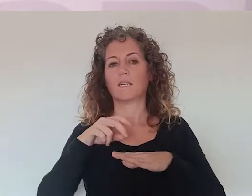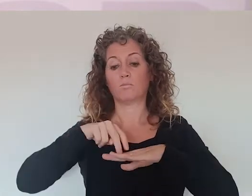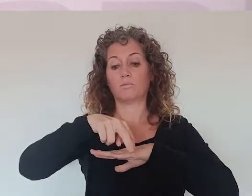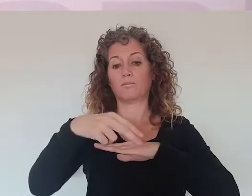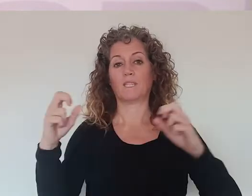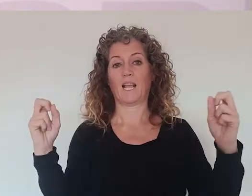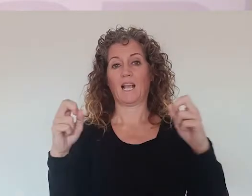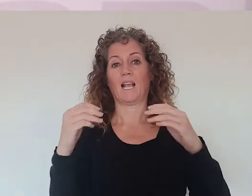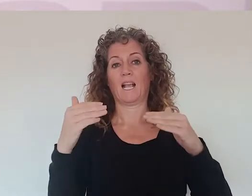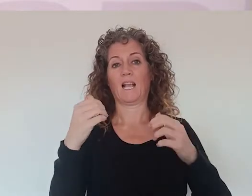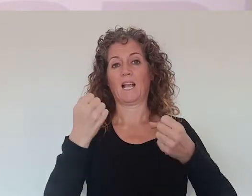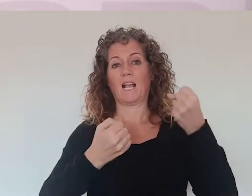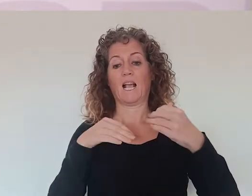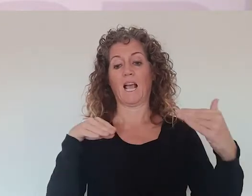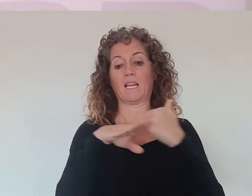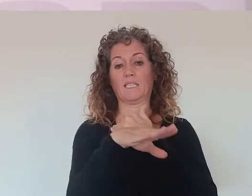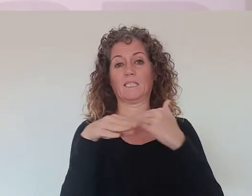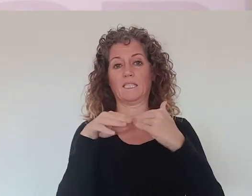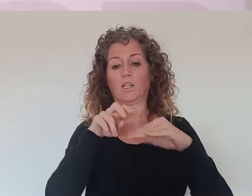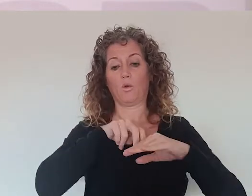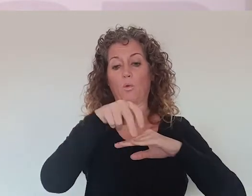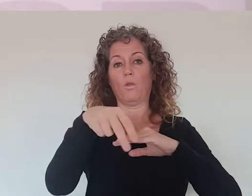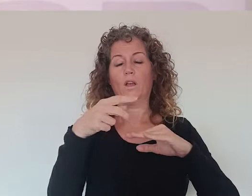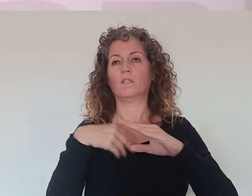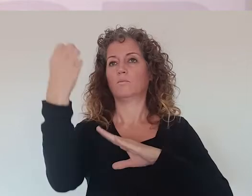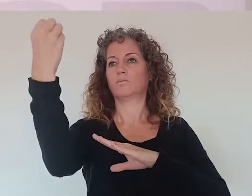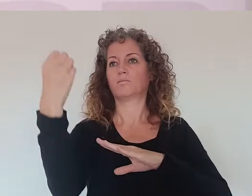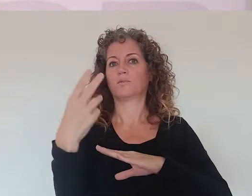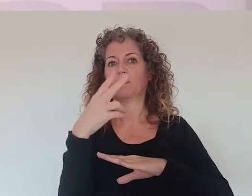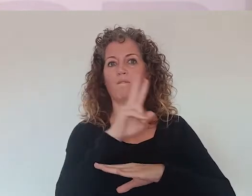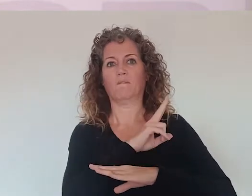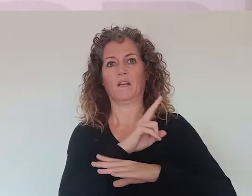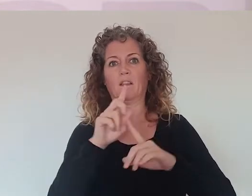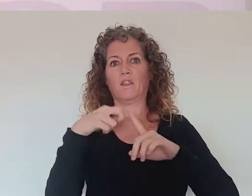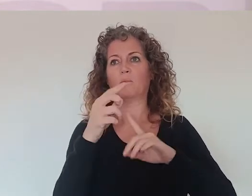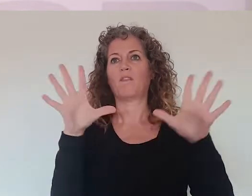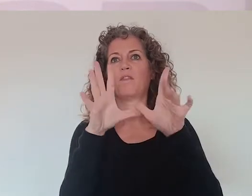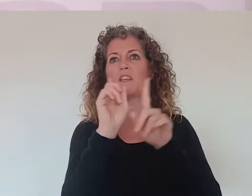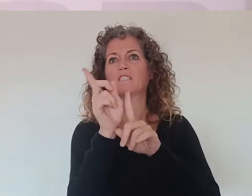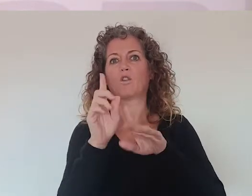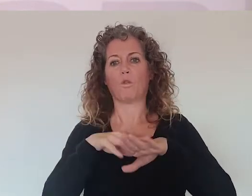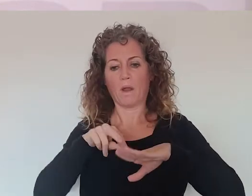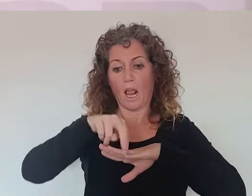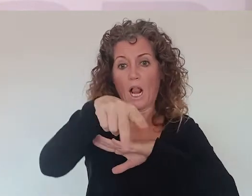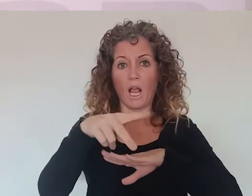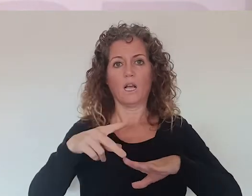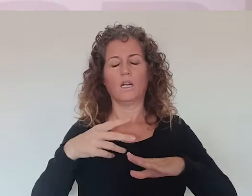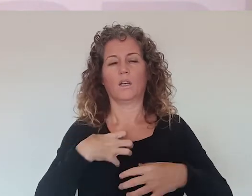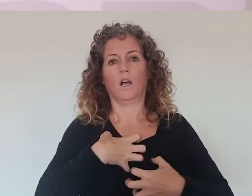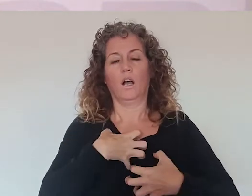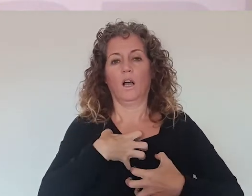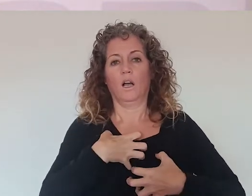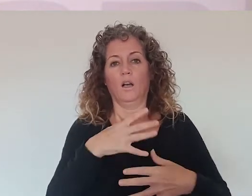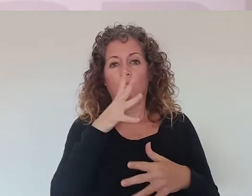cruzar un paso de cebra y resulta que el semáforo se nos coloca en verde y luego se nos coloca en rojo en 10